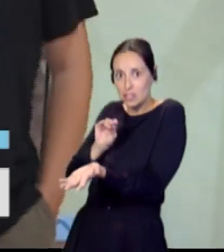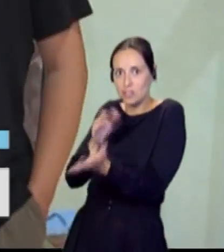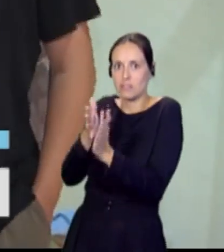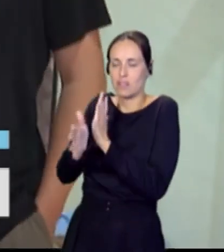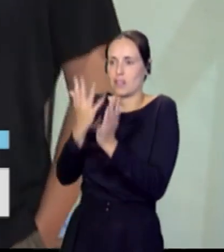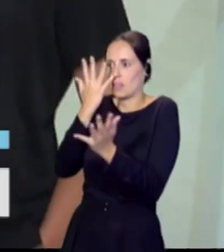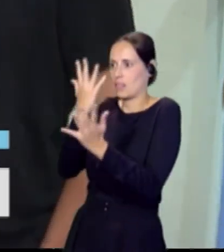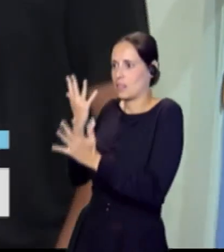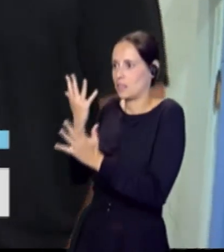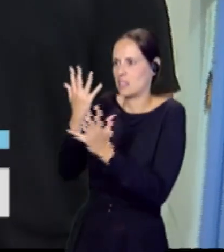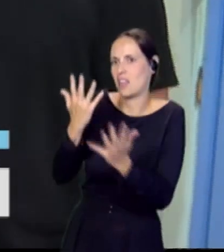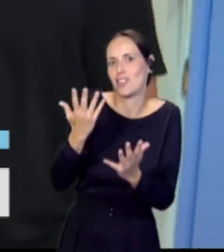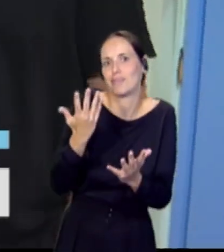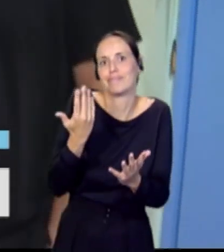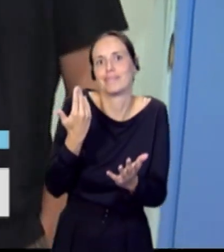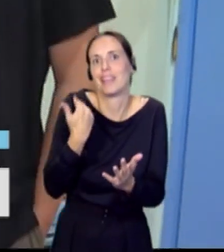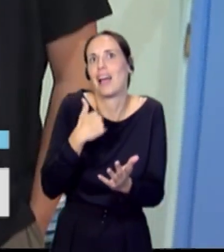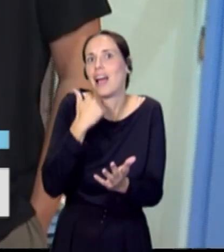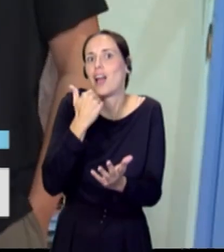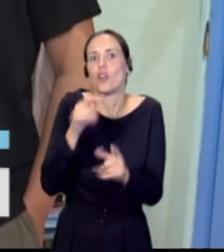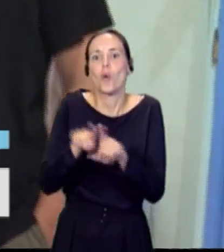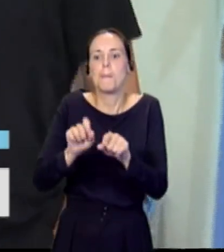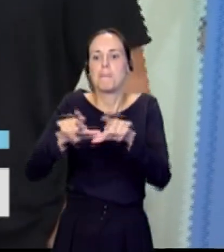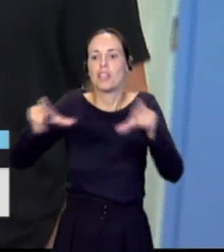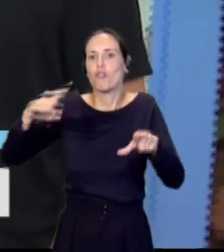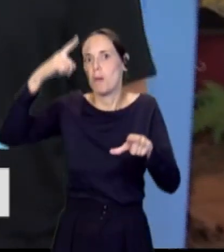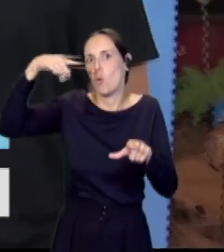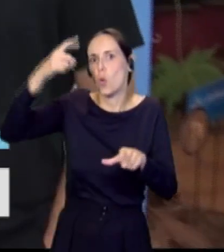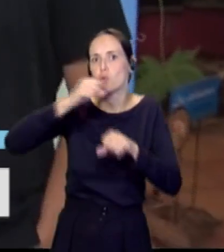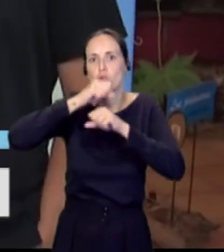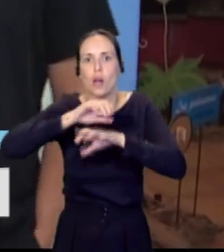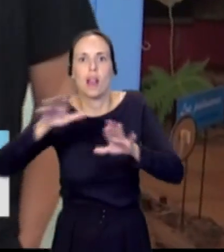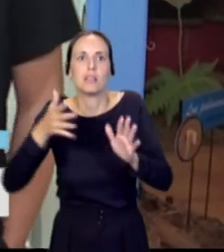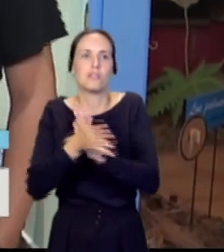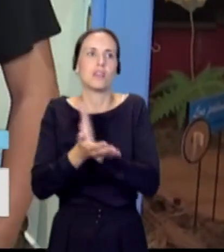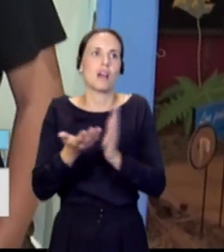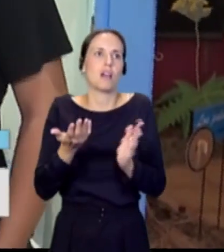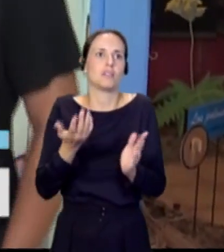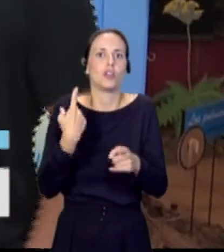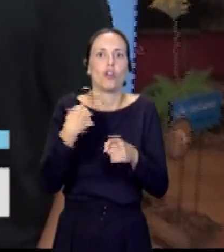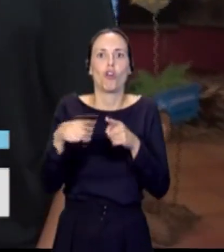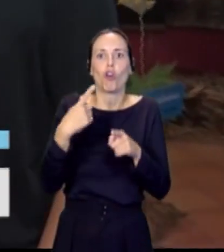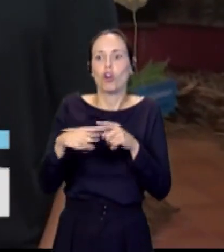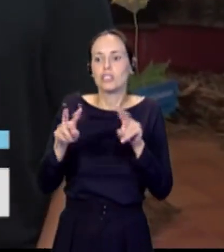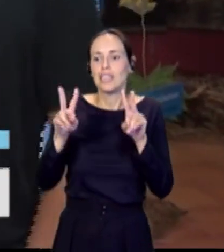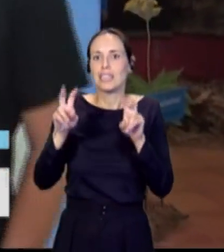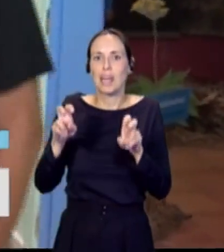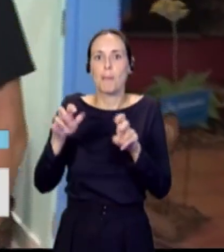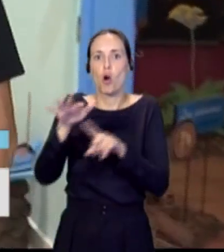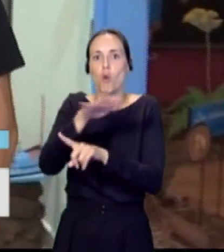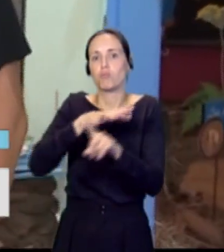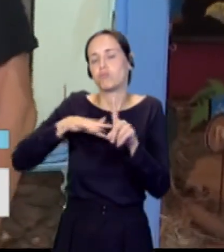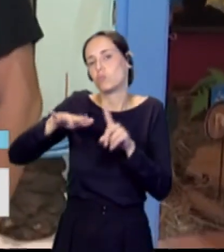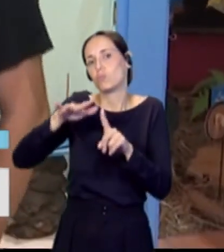lo consideramos pues casi una plataforma cultural, ¿no? Donde pues enseñamos todo lo que gira en torno a la cultura de la